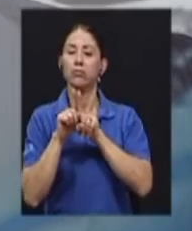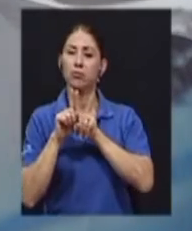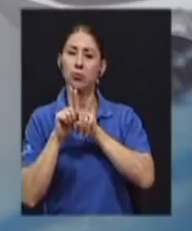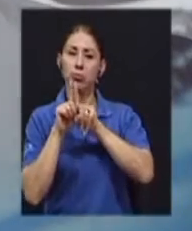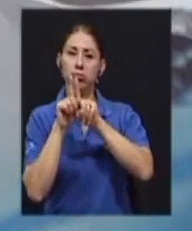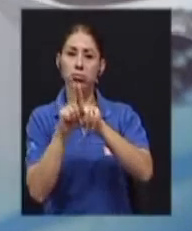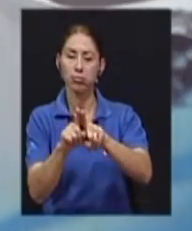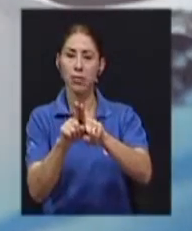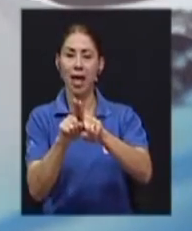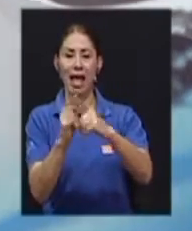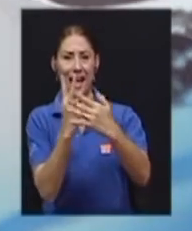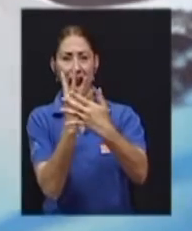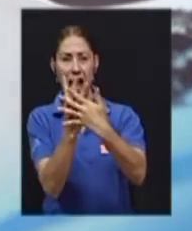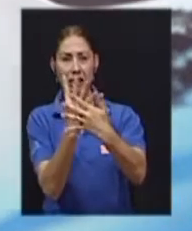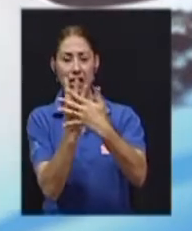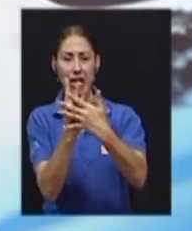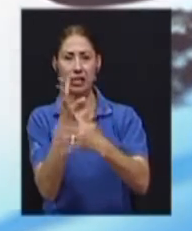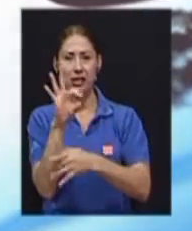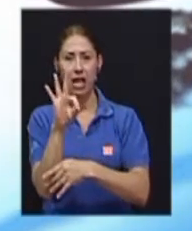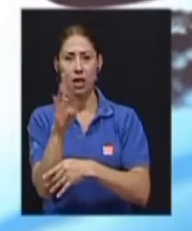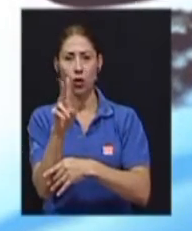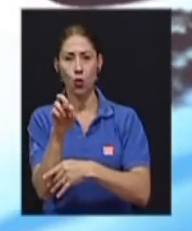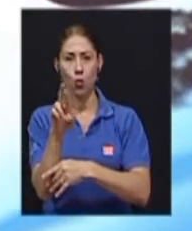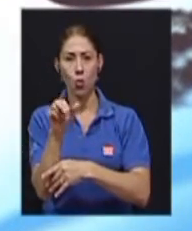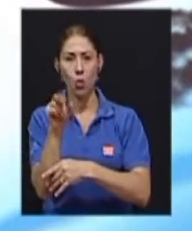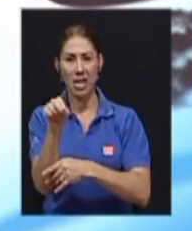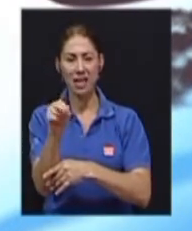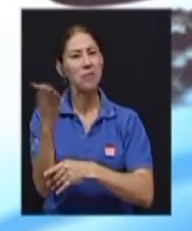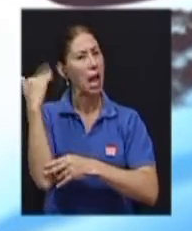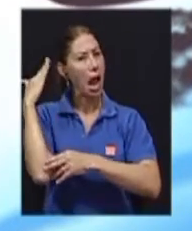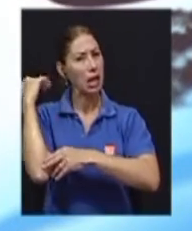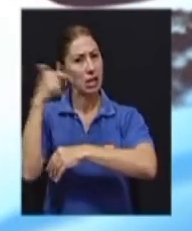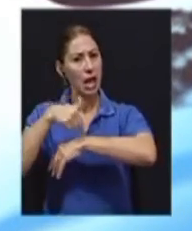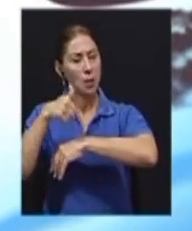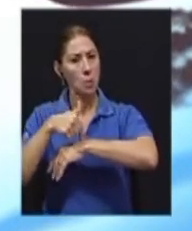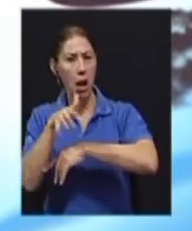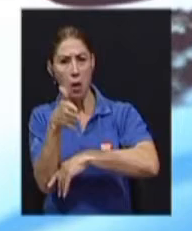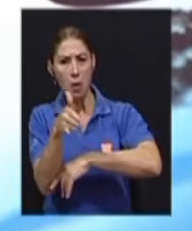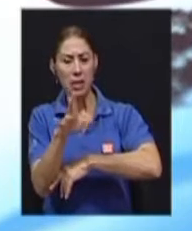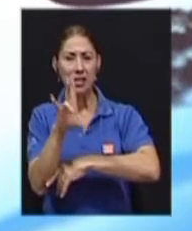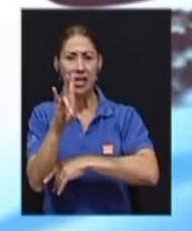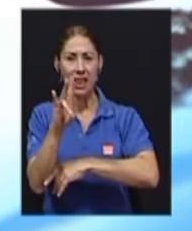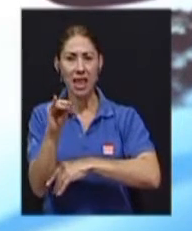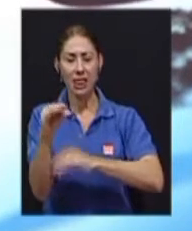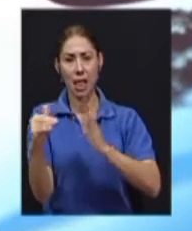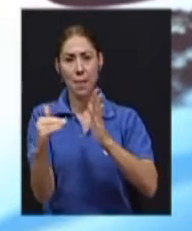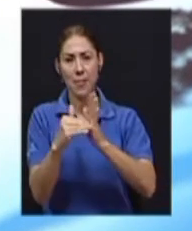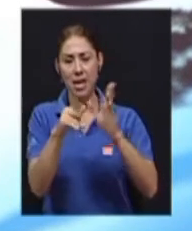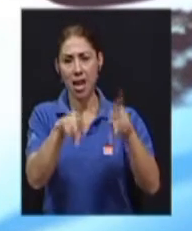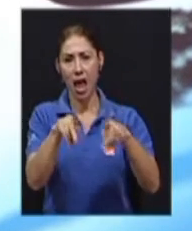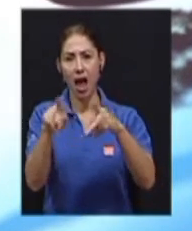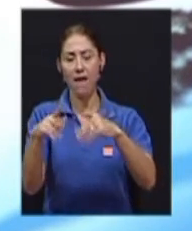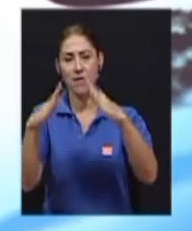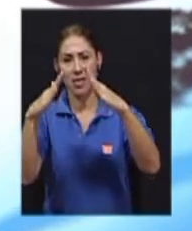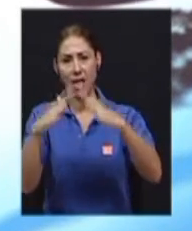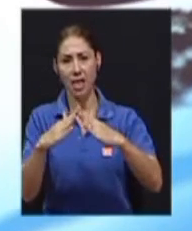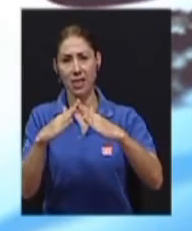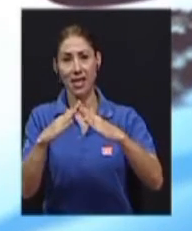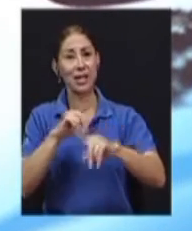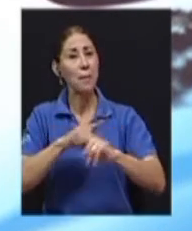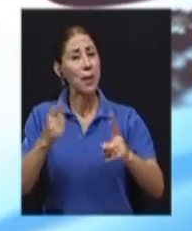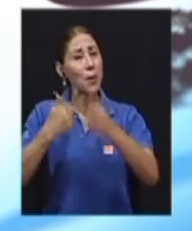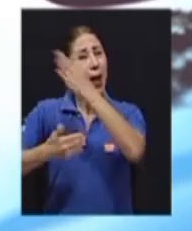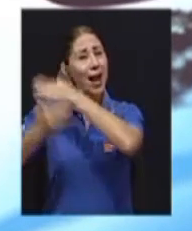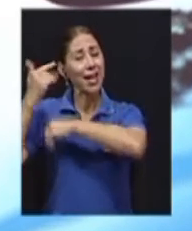Turín tenía unos 70 mil habitantes, pero era la época de la era industrial